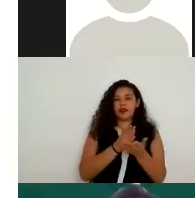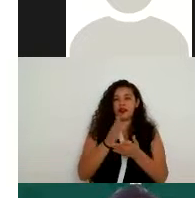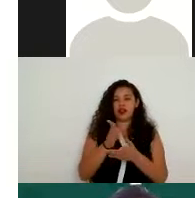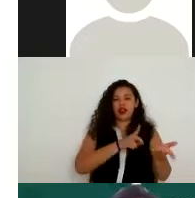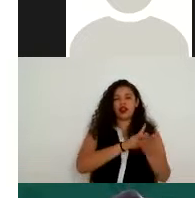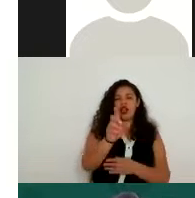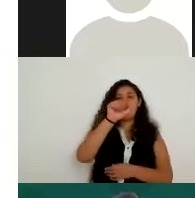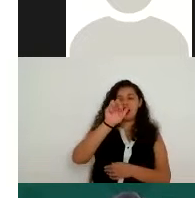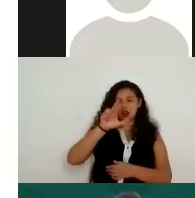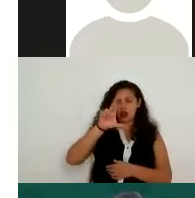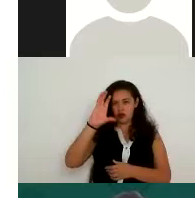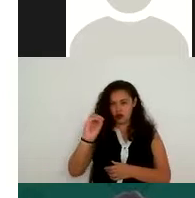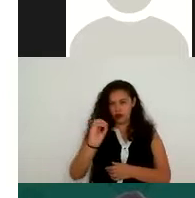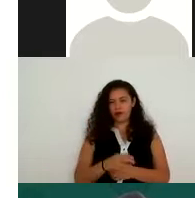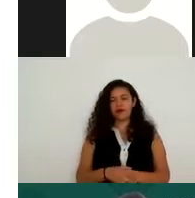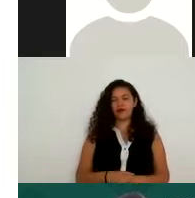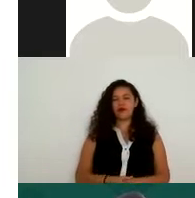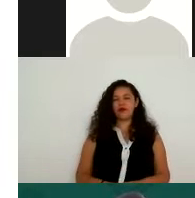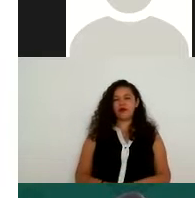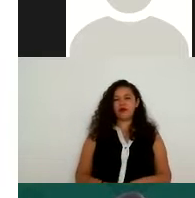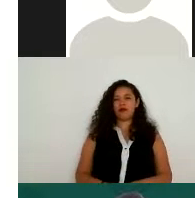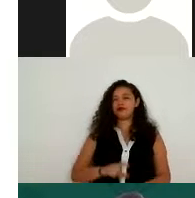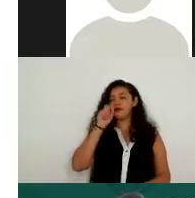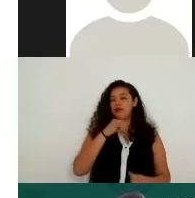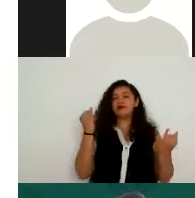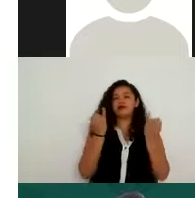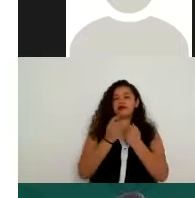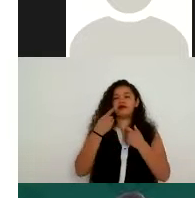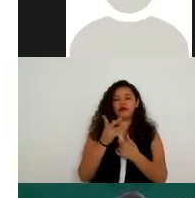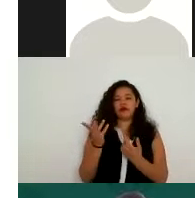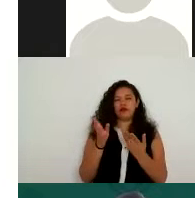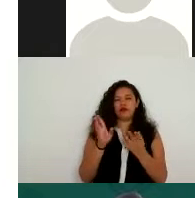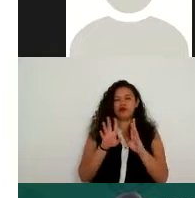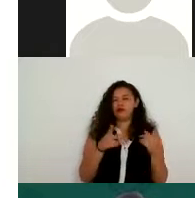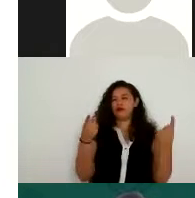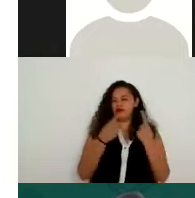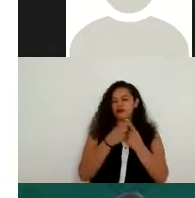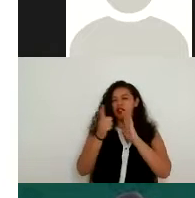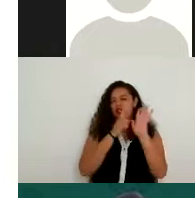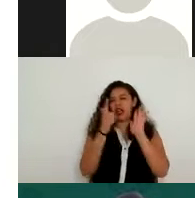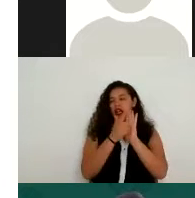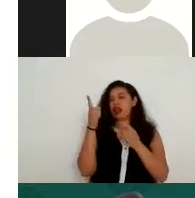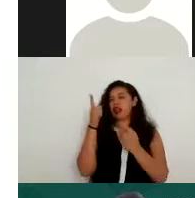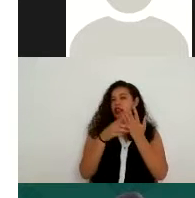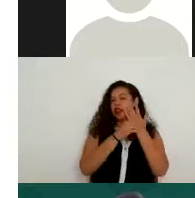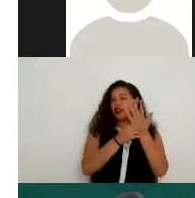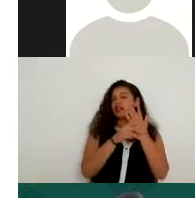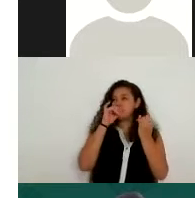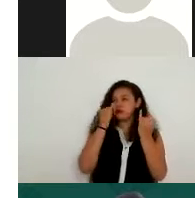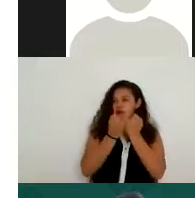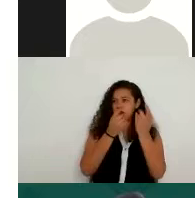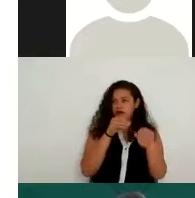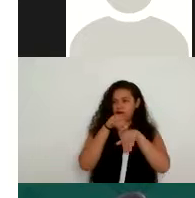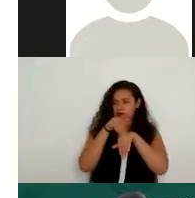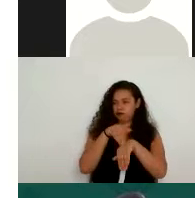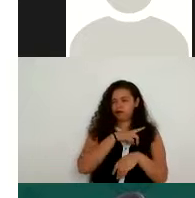ARCO, así como manifestar su oposición en los términos que fija la ley, la cual establecerá los supuestos